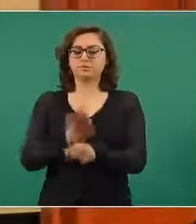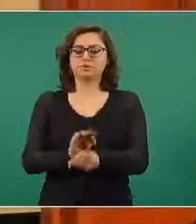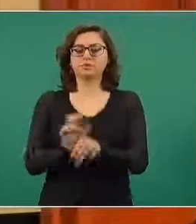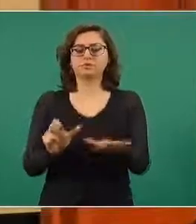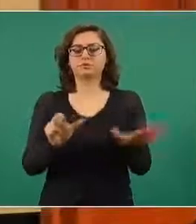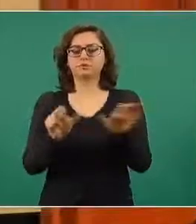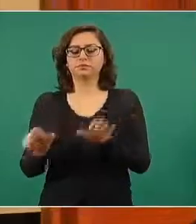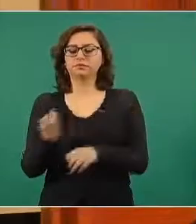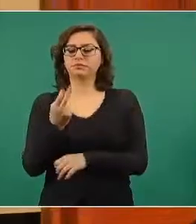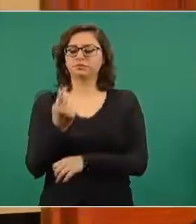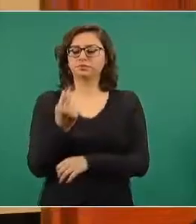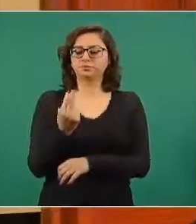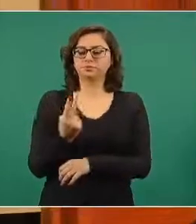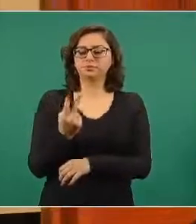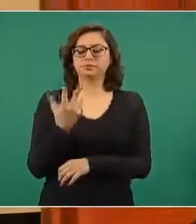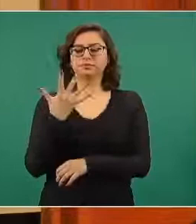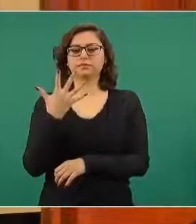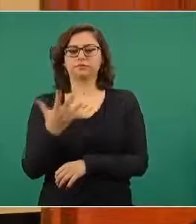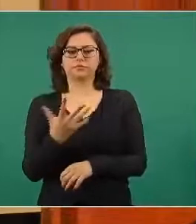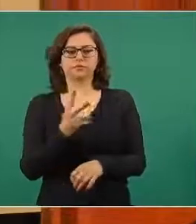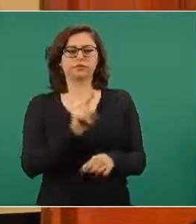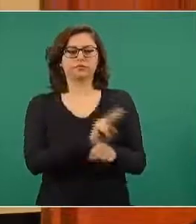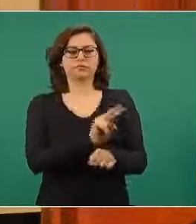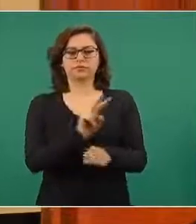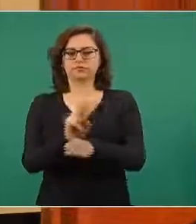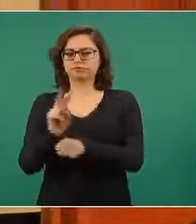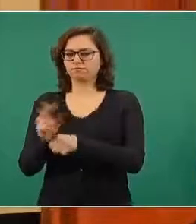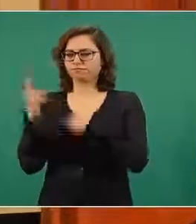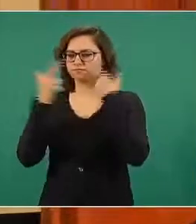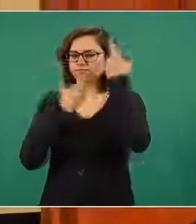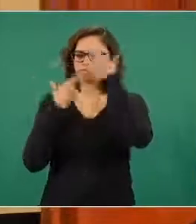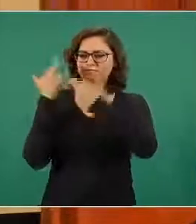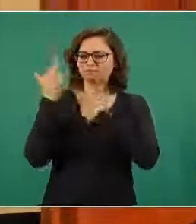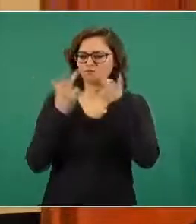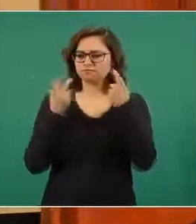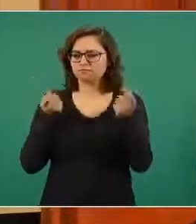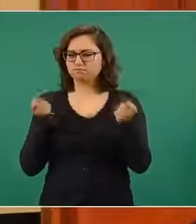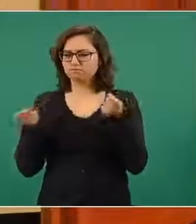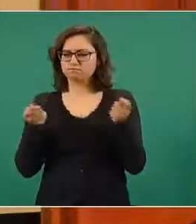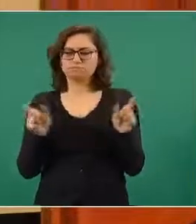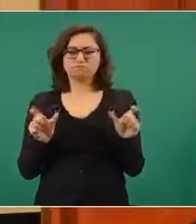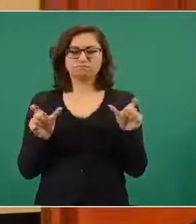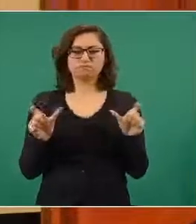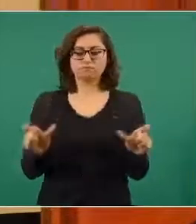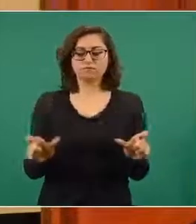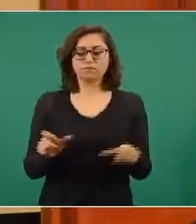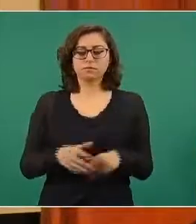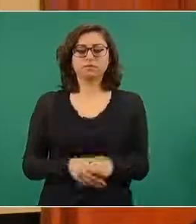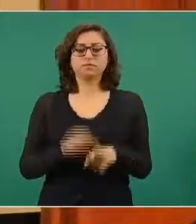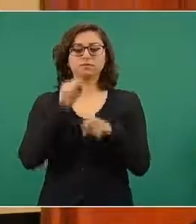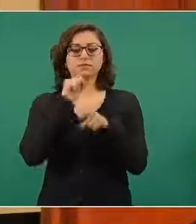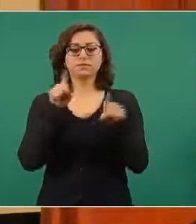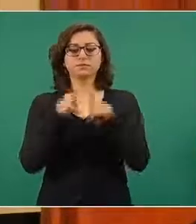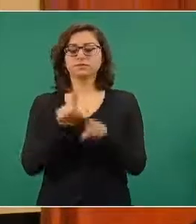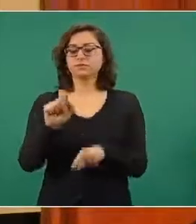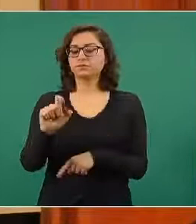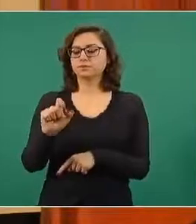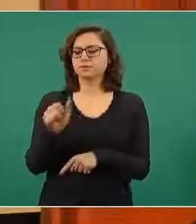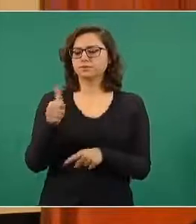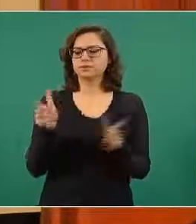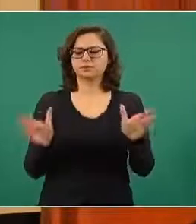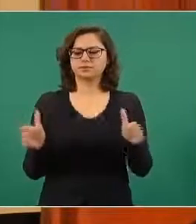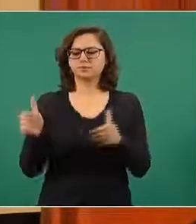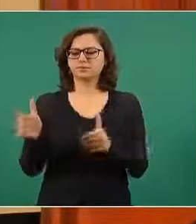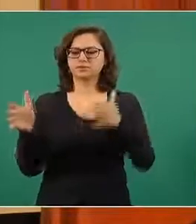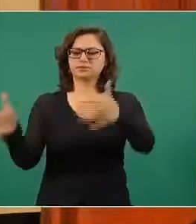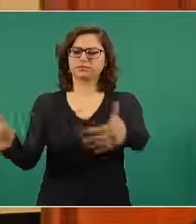625 operaciones de vigilancia, inspección y control en los recintos portuarios, se aseguraron 26 paquetes,